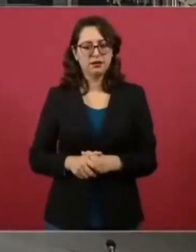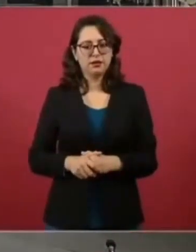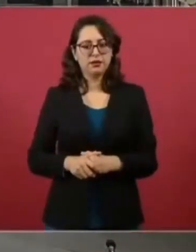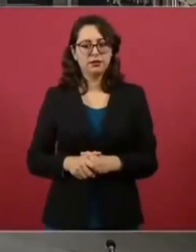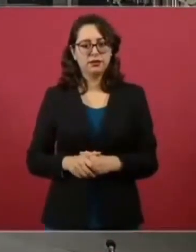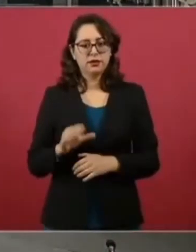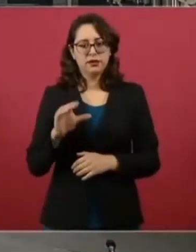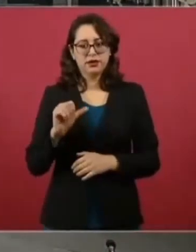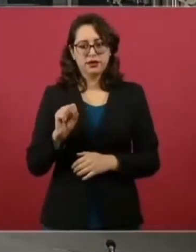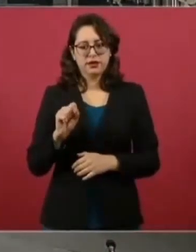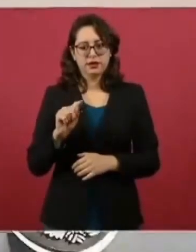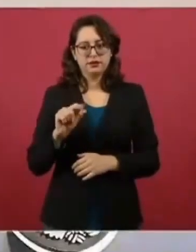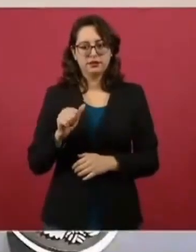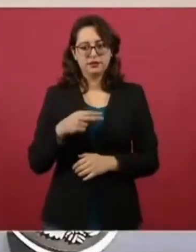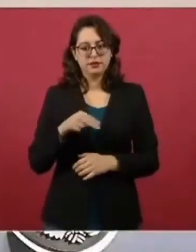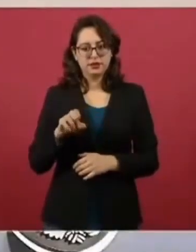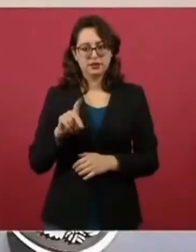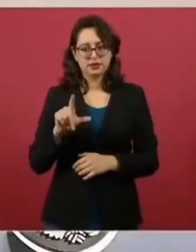Castañeda?